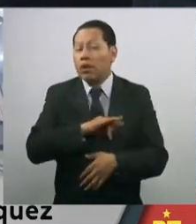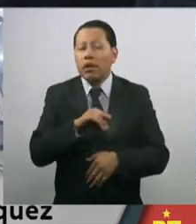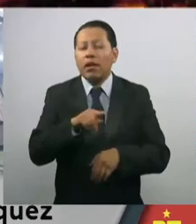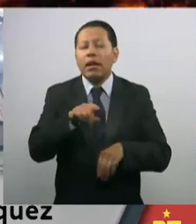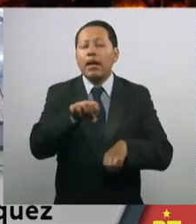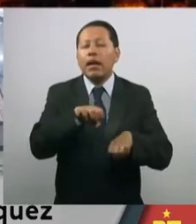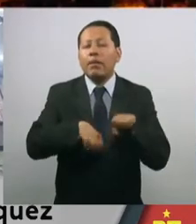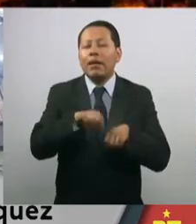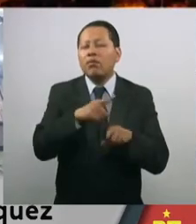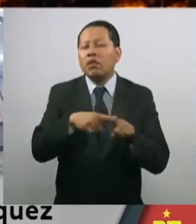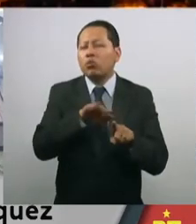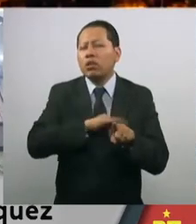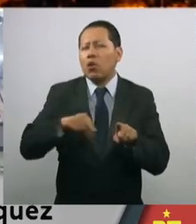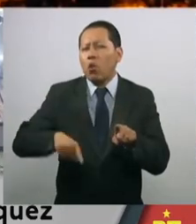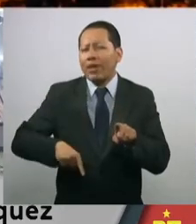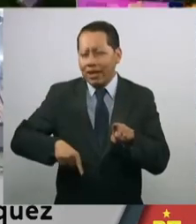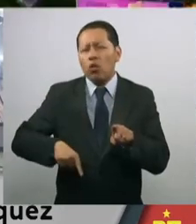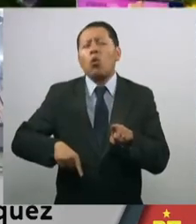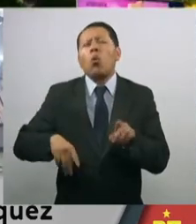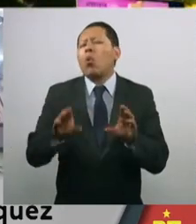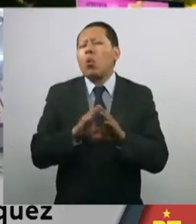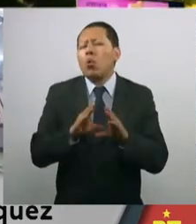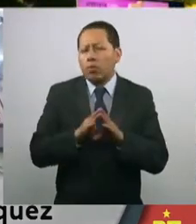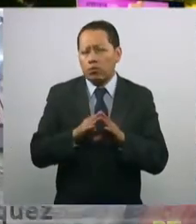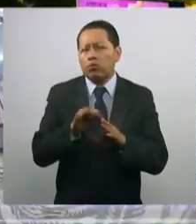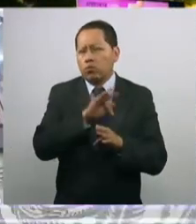gobierno y los gobiernos a precios justos. Gracias. Gracias.